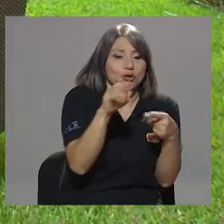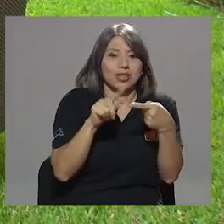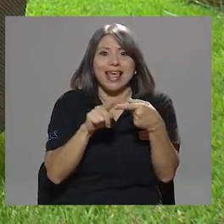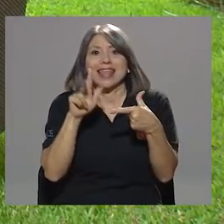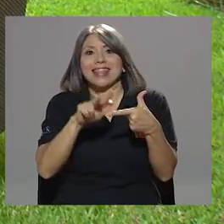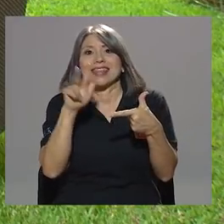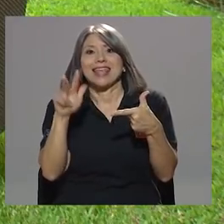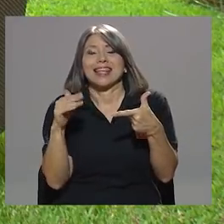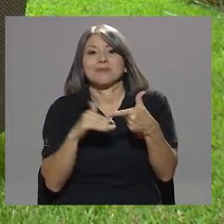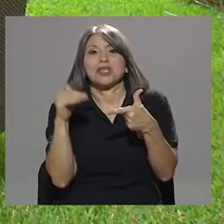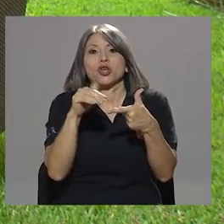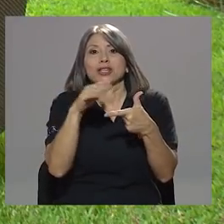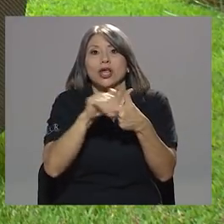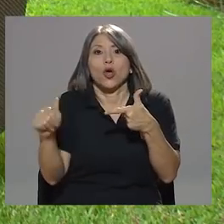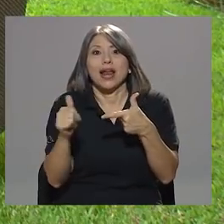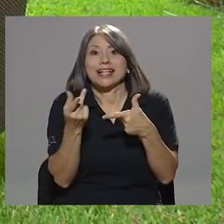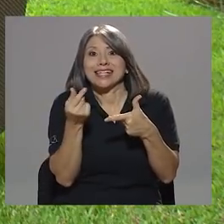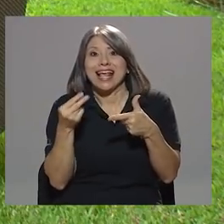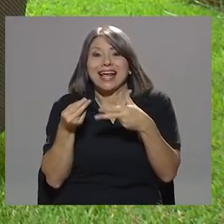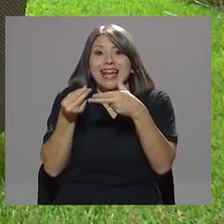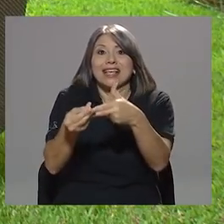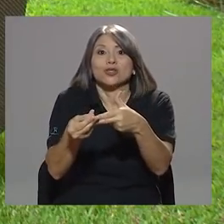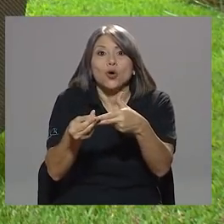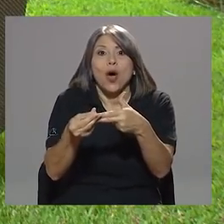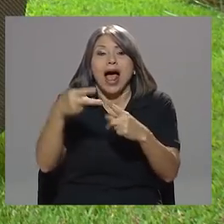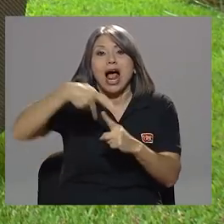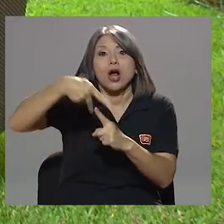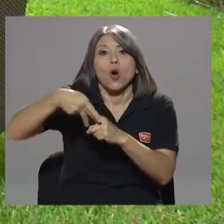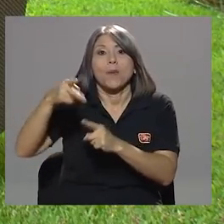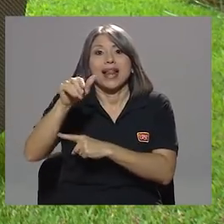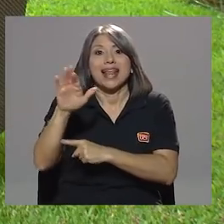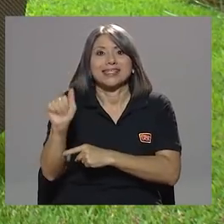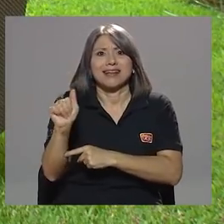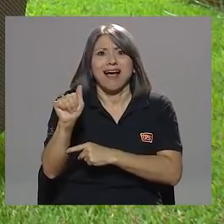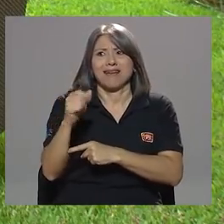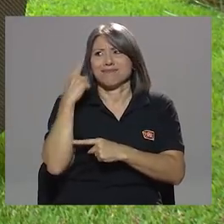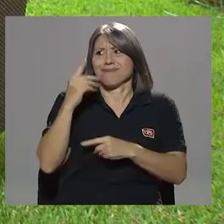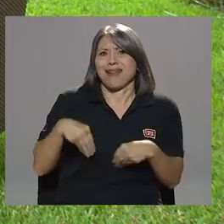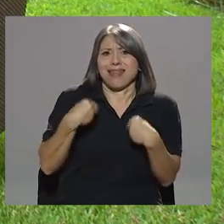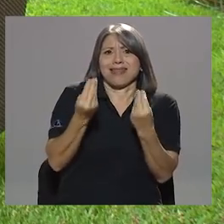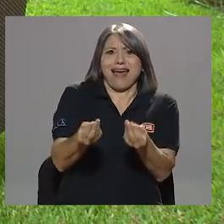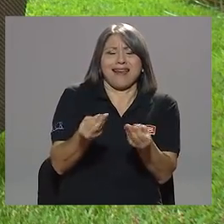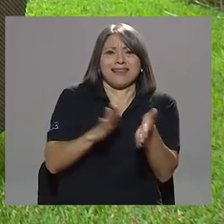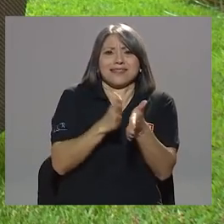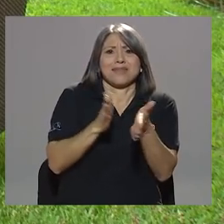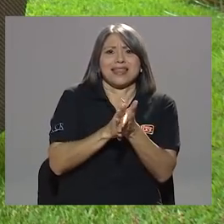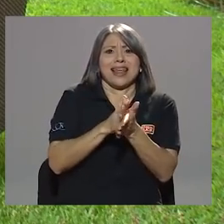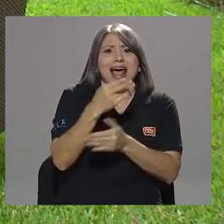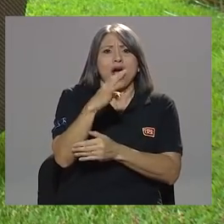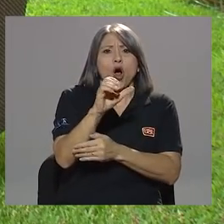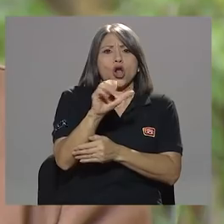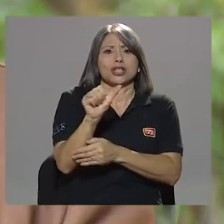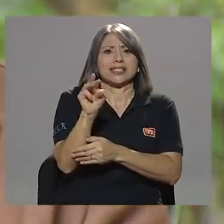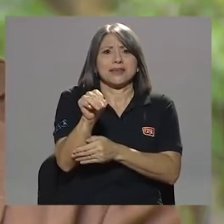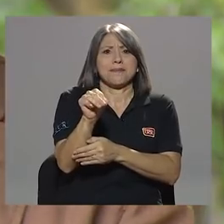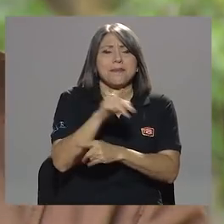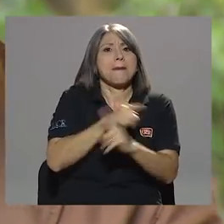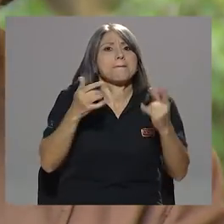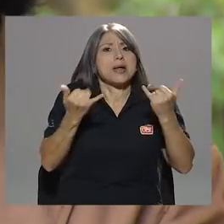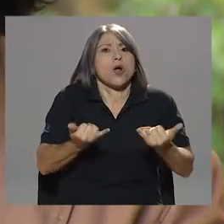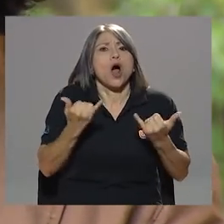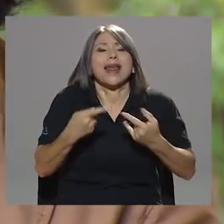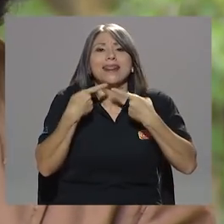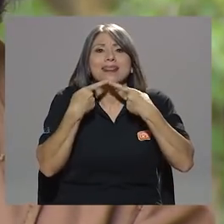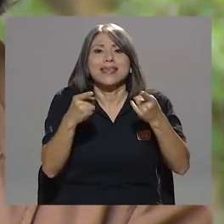a Copelesca para darle recurso económico a la cementera Holcim. Y resulta que también, ahora nos damos cuenta, que emite falso testimonio o